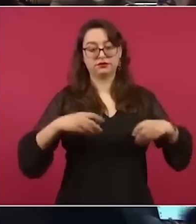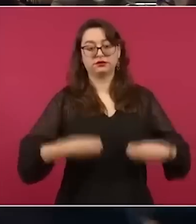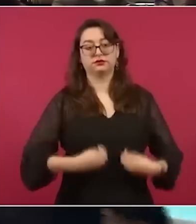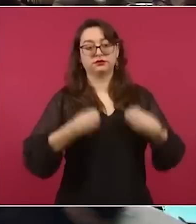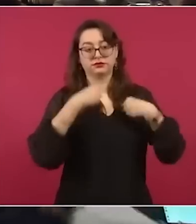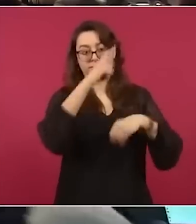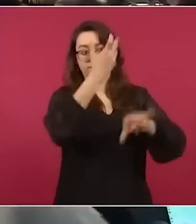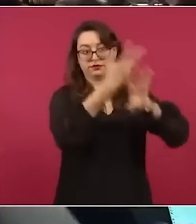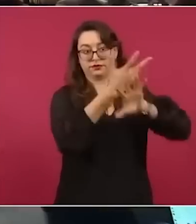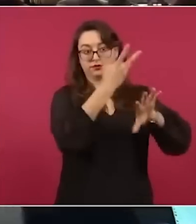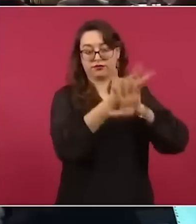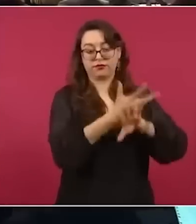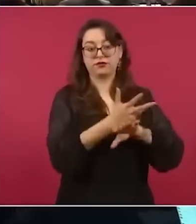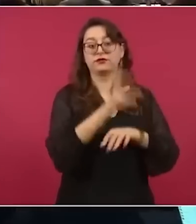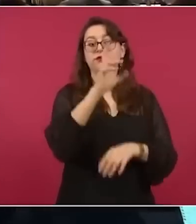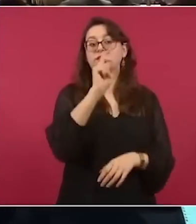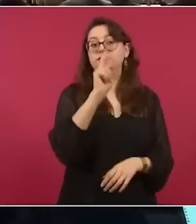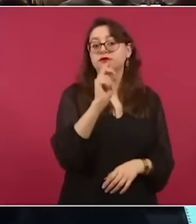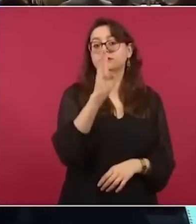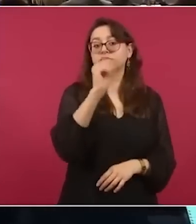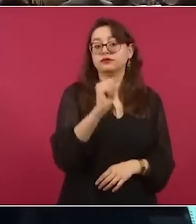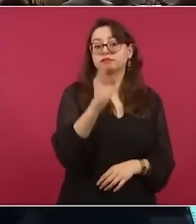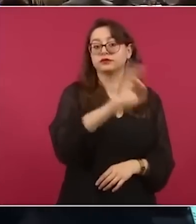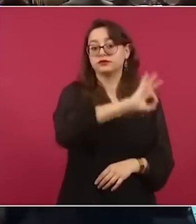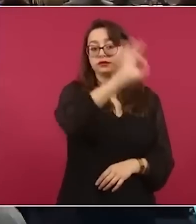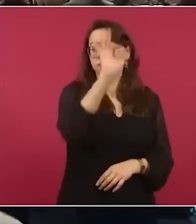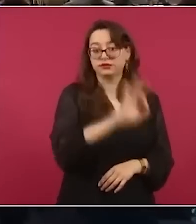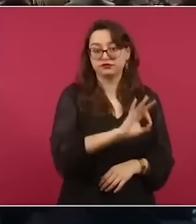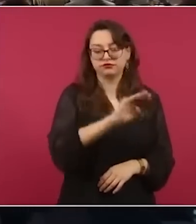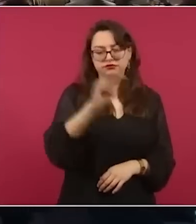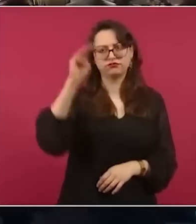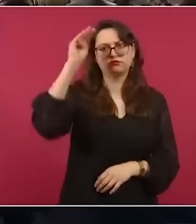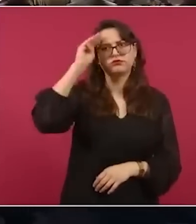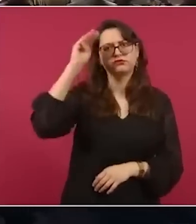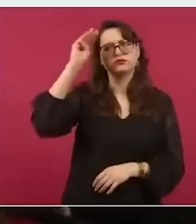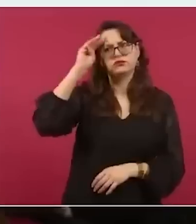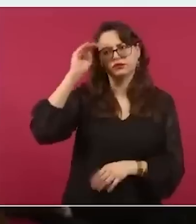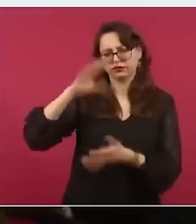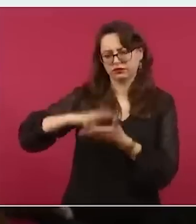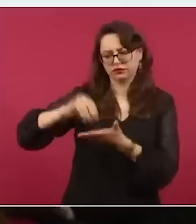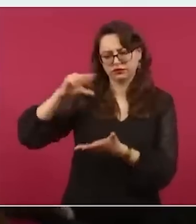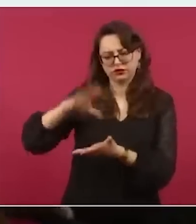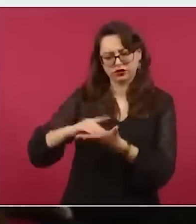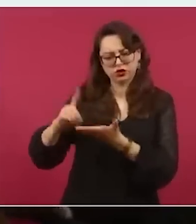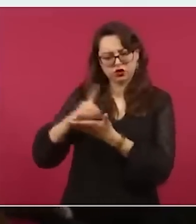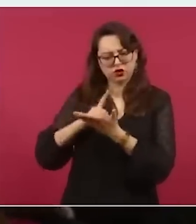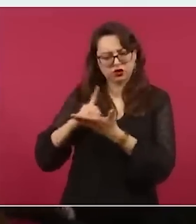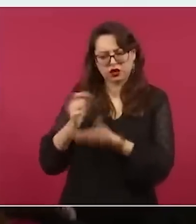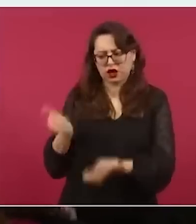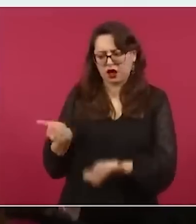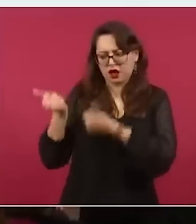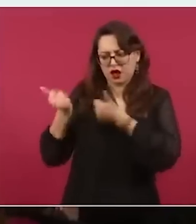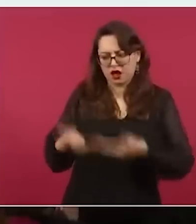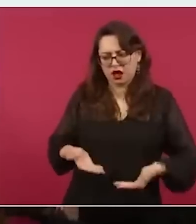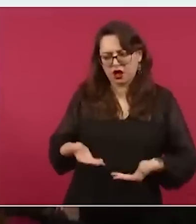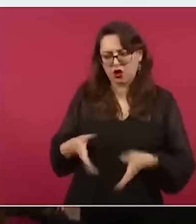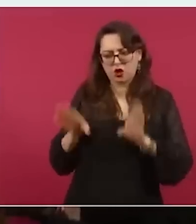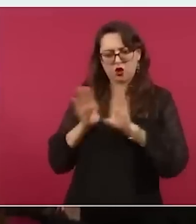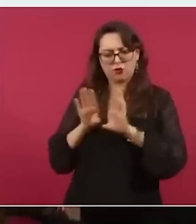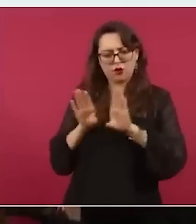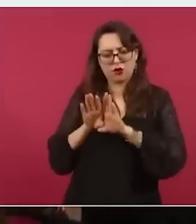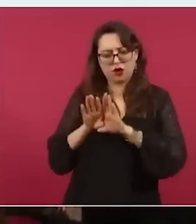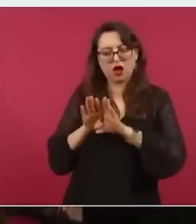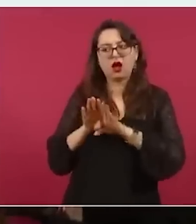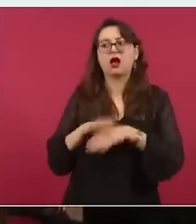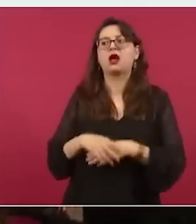piensan que el fentanilo que ingresa a Estados